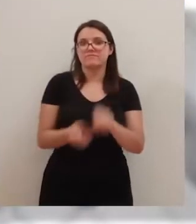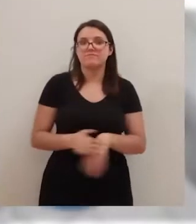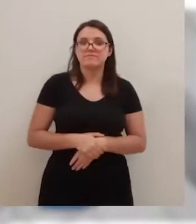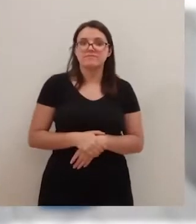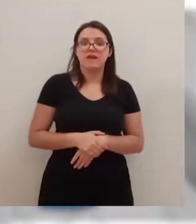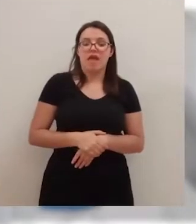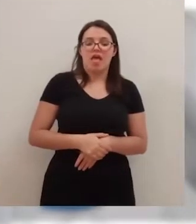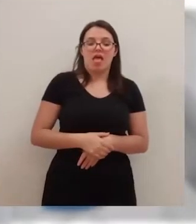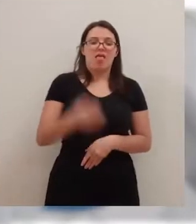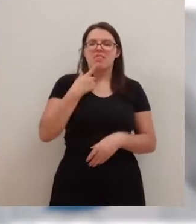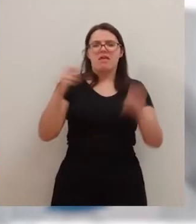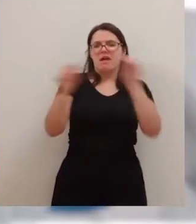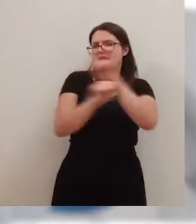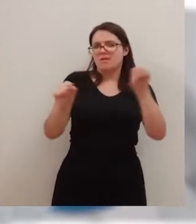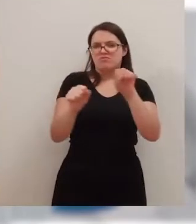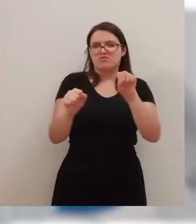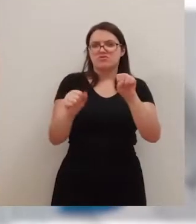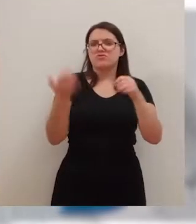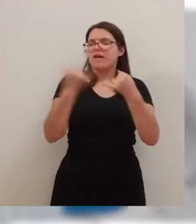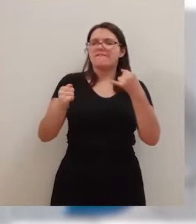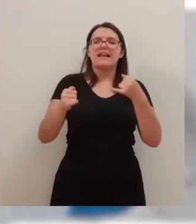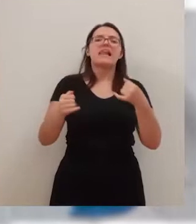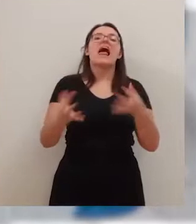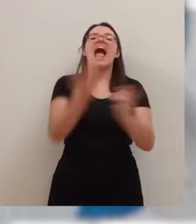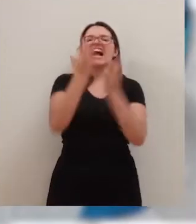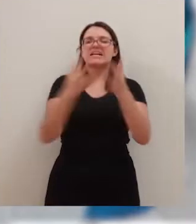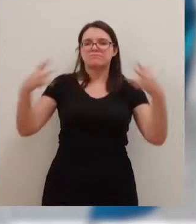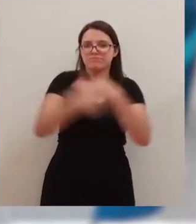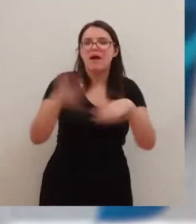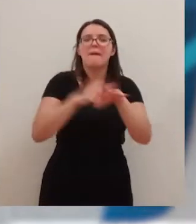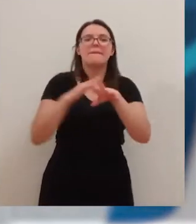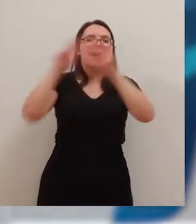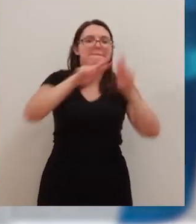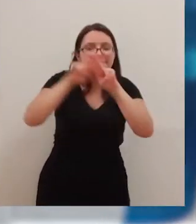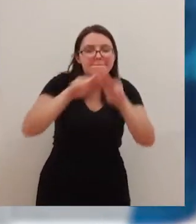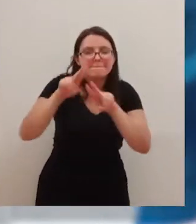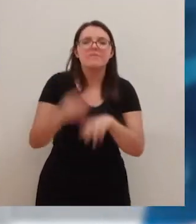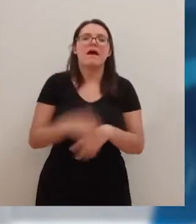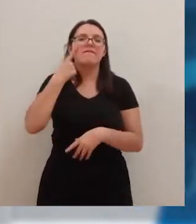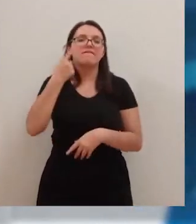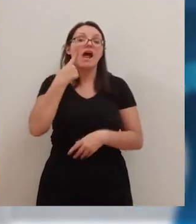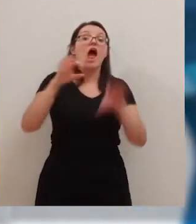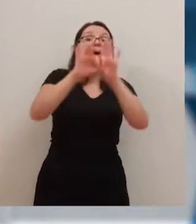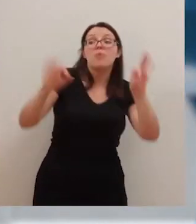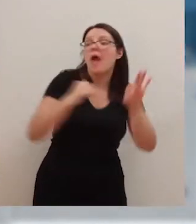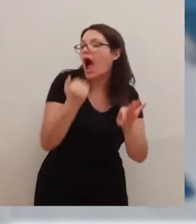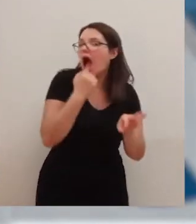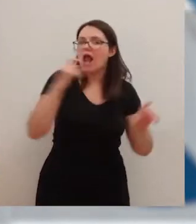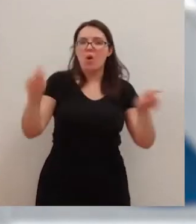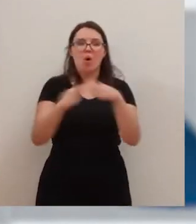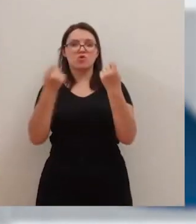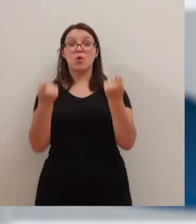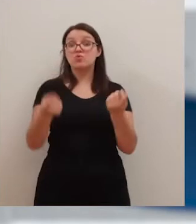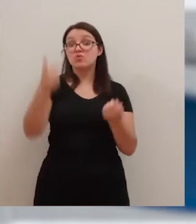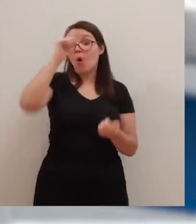mano que fue la explosión, se decidió cortar el gas para hoy realizar una inspección, más que nada porque había alguna tubería un poco